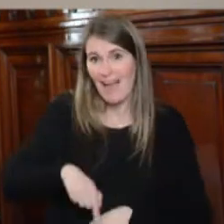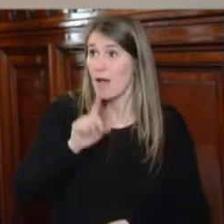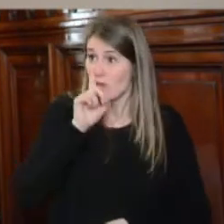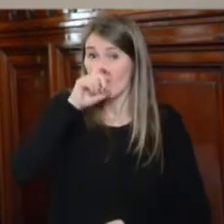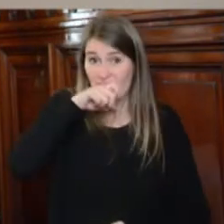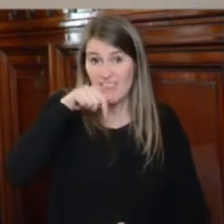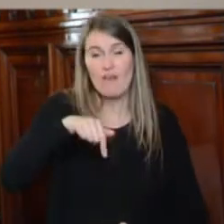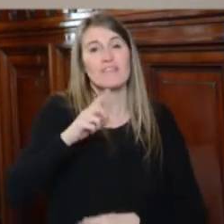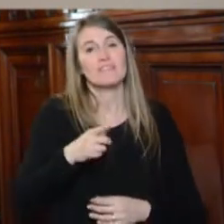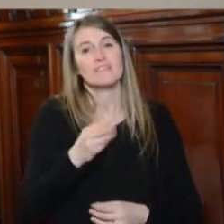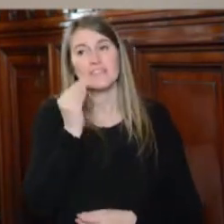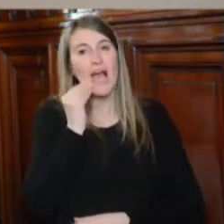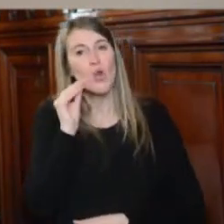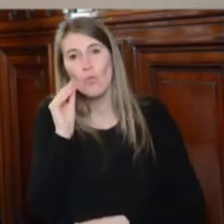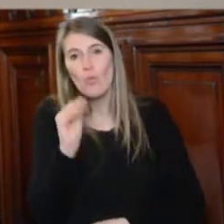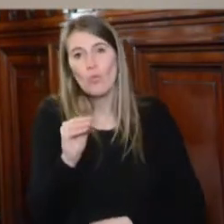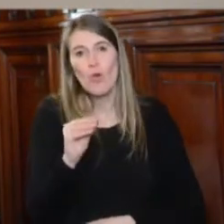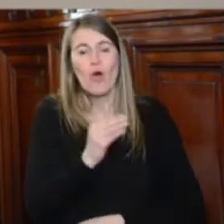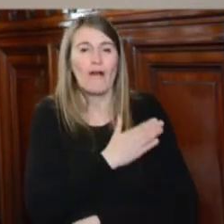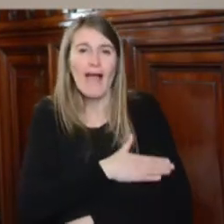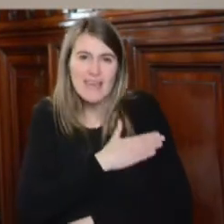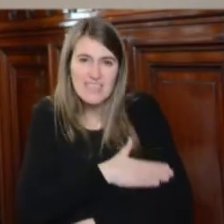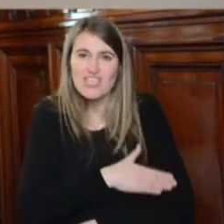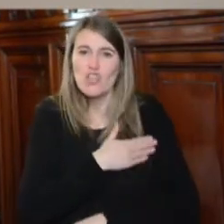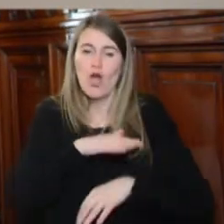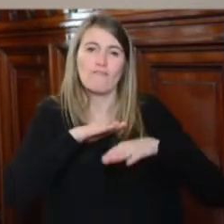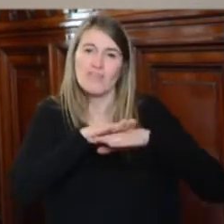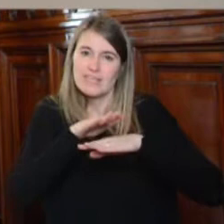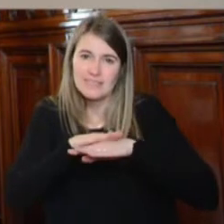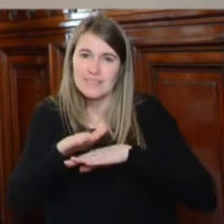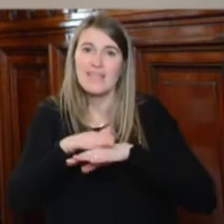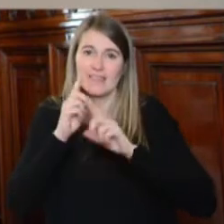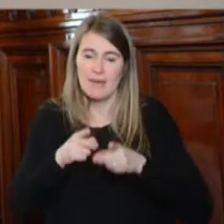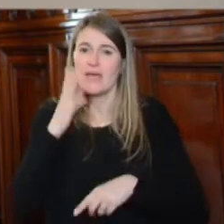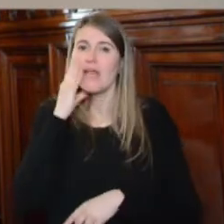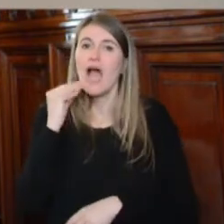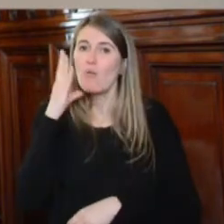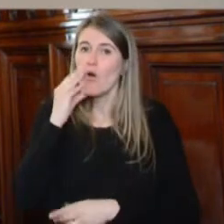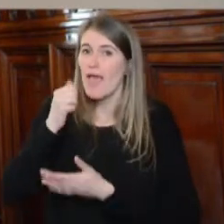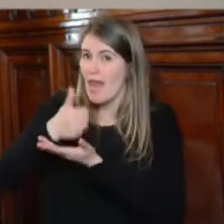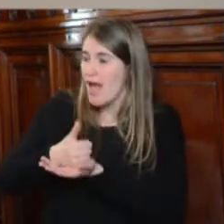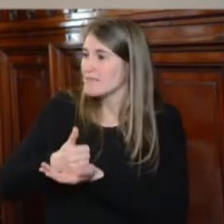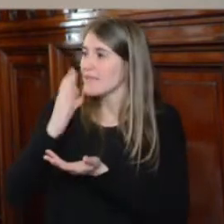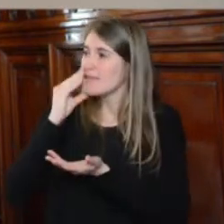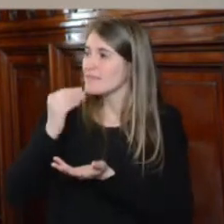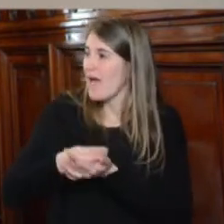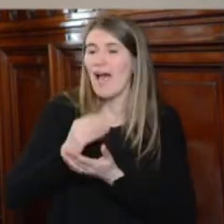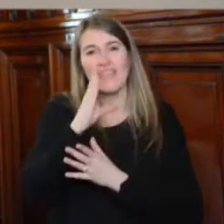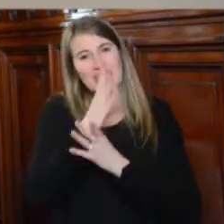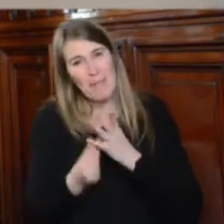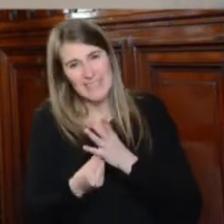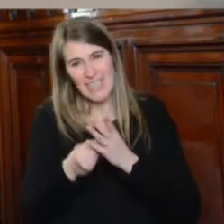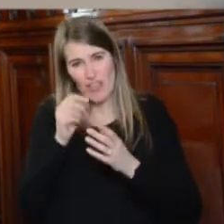Y un saludo y un cariño y unas felicitaciones muy especiales a las abuelas que están acá con nosotros, a Estela,